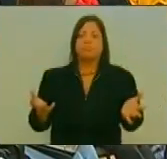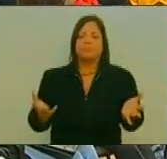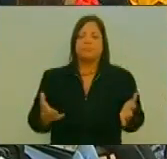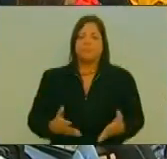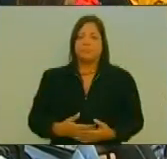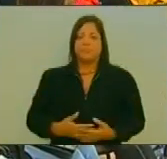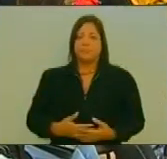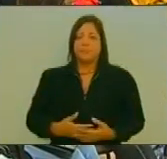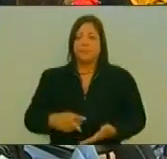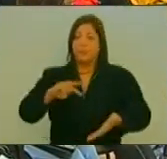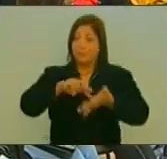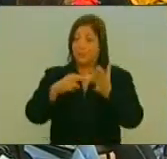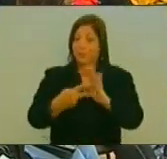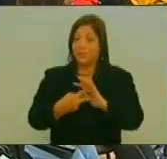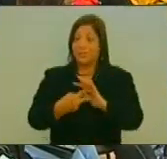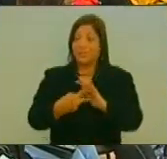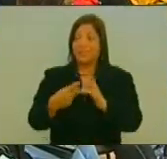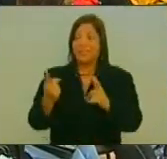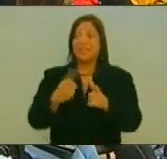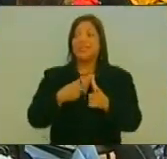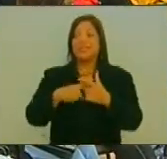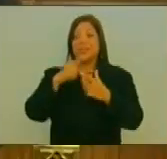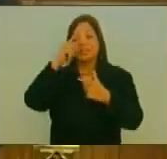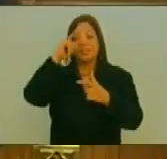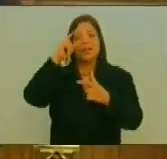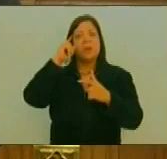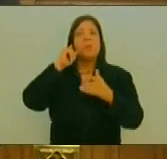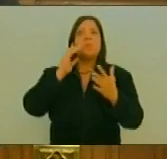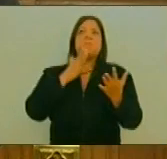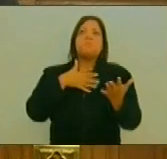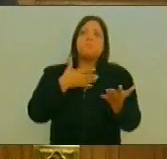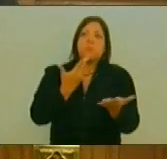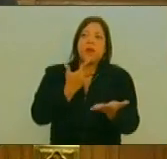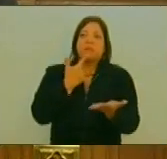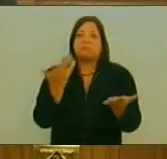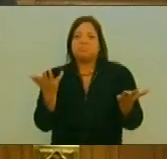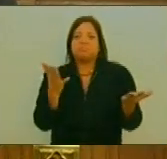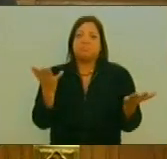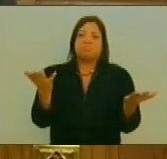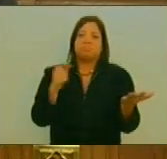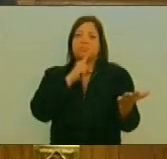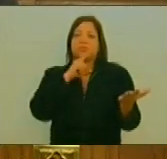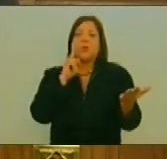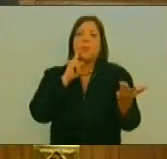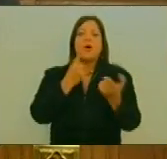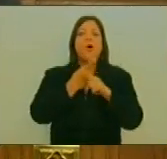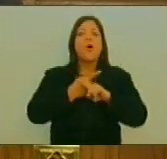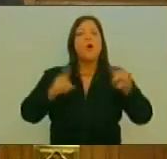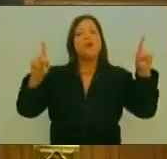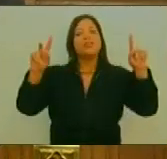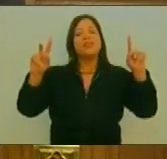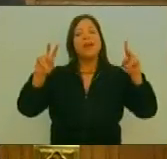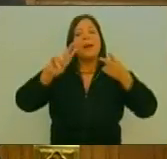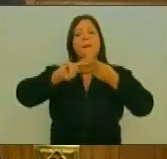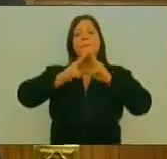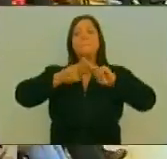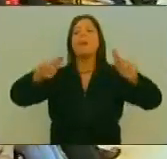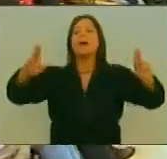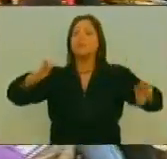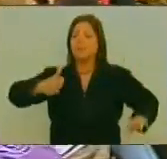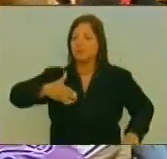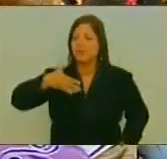Eso es Lo que pudiéramos llamar La otra paz Que es posible